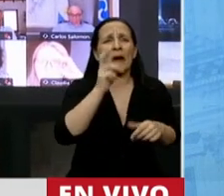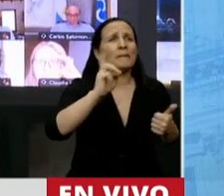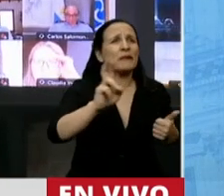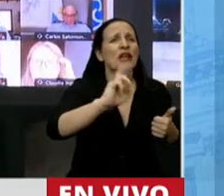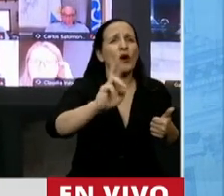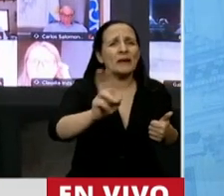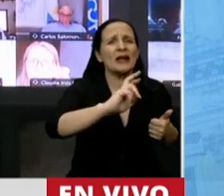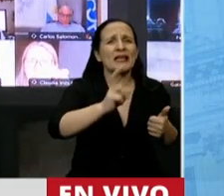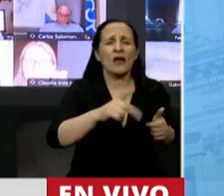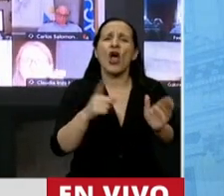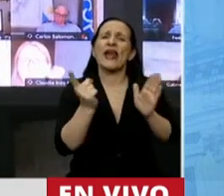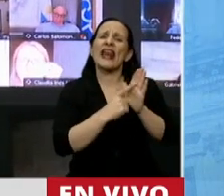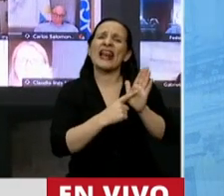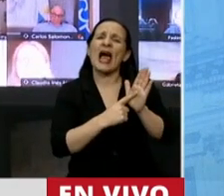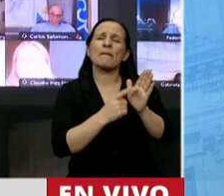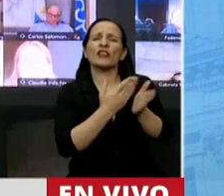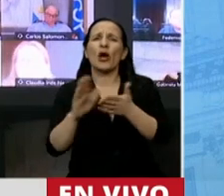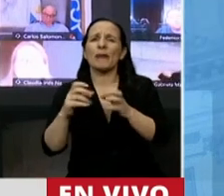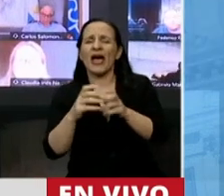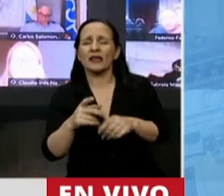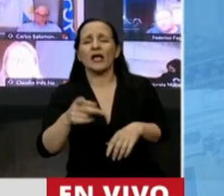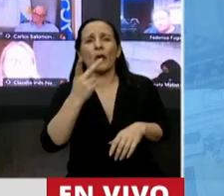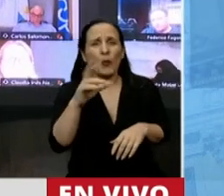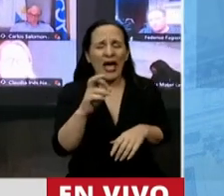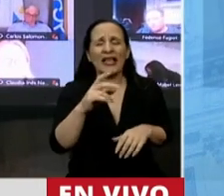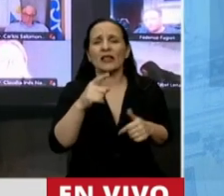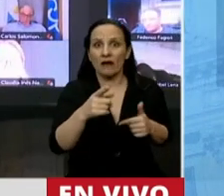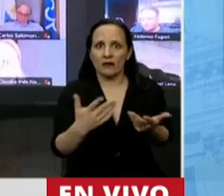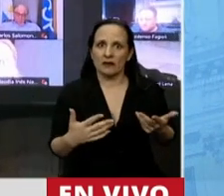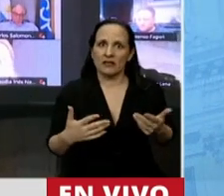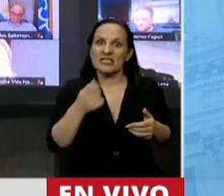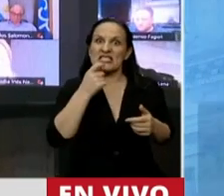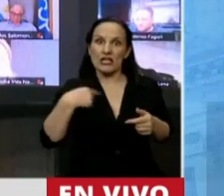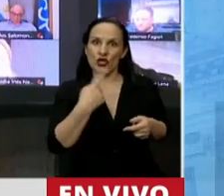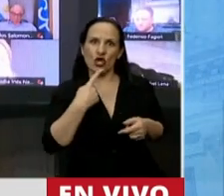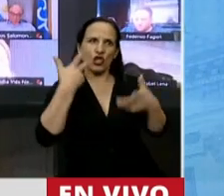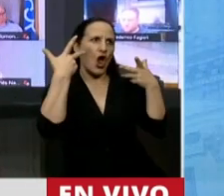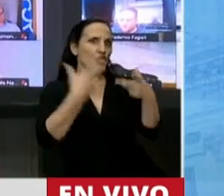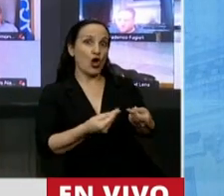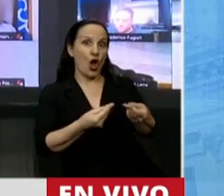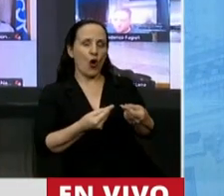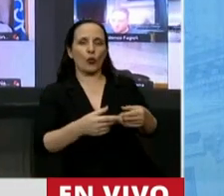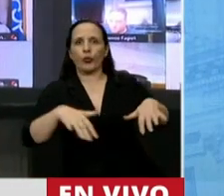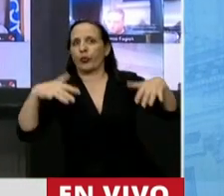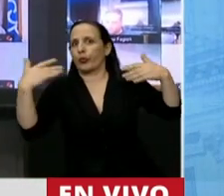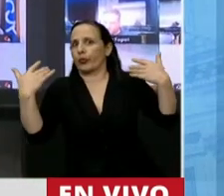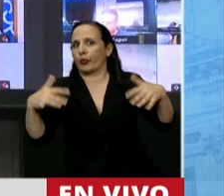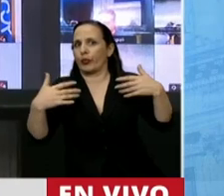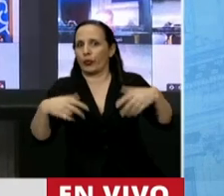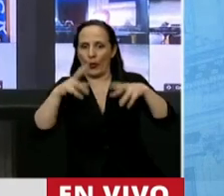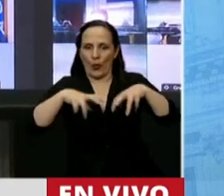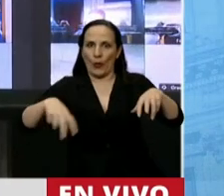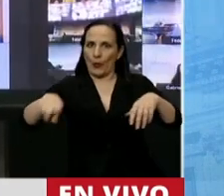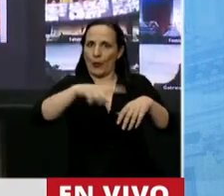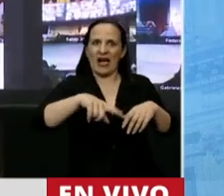30 apartamentos de reglamento por sesión. Y guarda con decir que no. Porque no era desde las bancas.